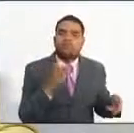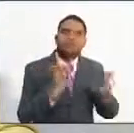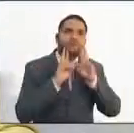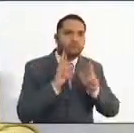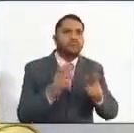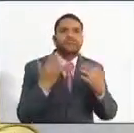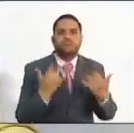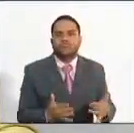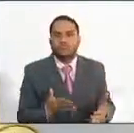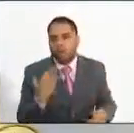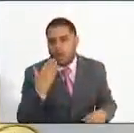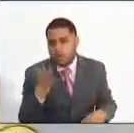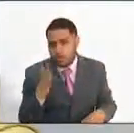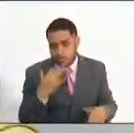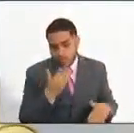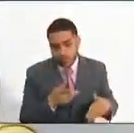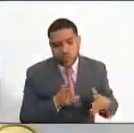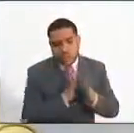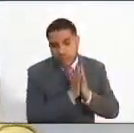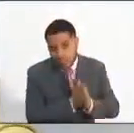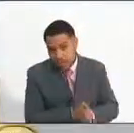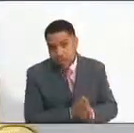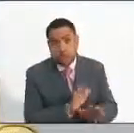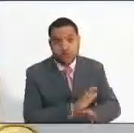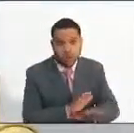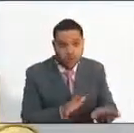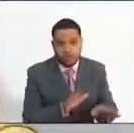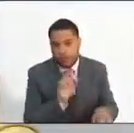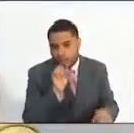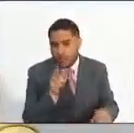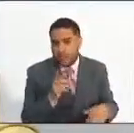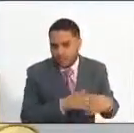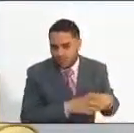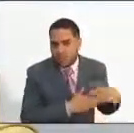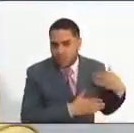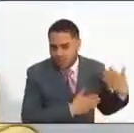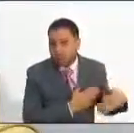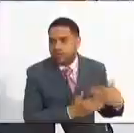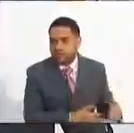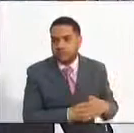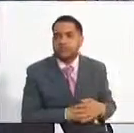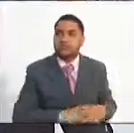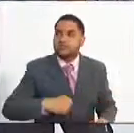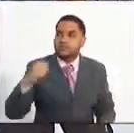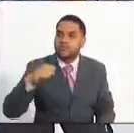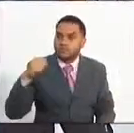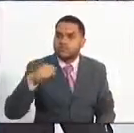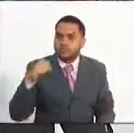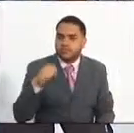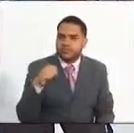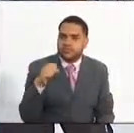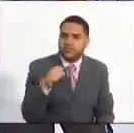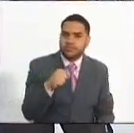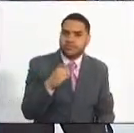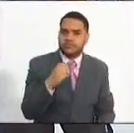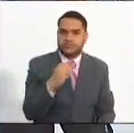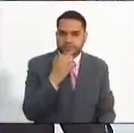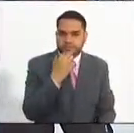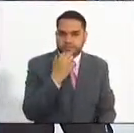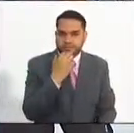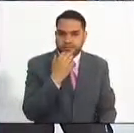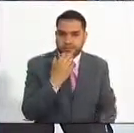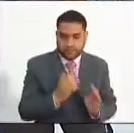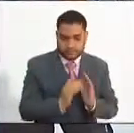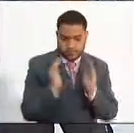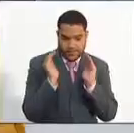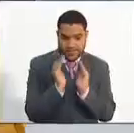¿podría ya avanzarse en algunas etapas, en alguna parte inicial de las mismas? Sí. En cuanto a